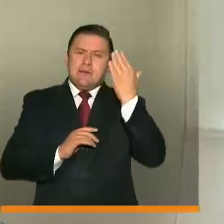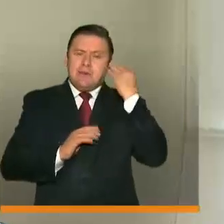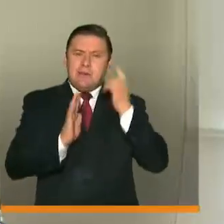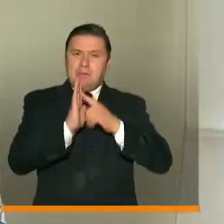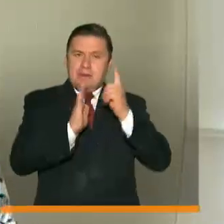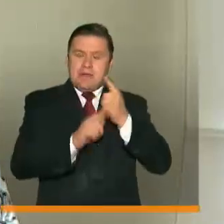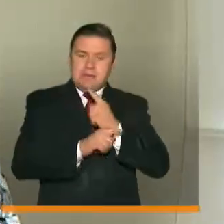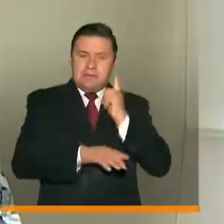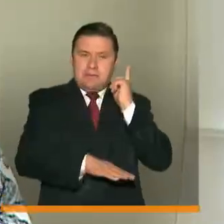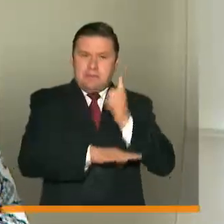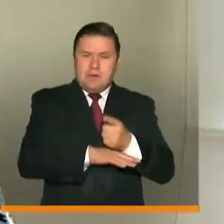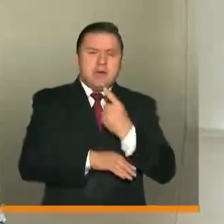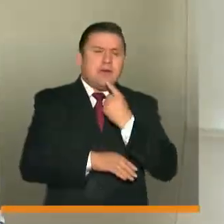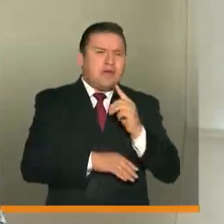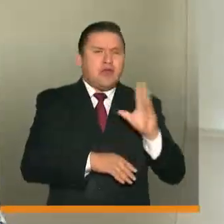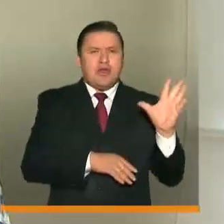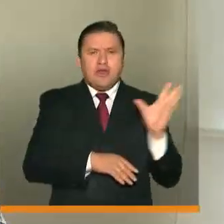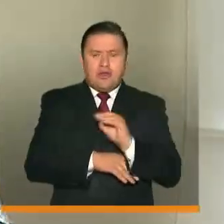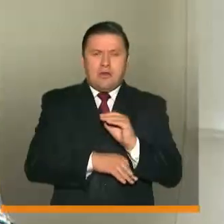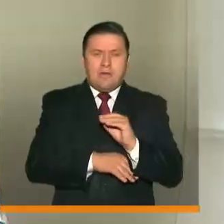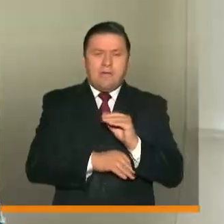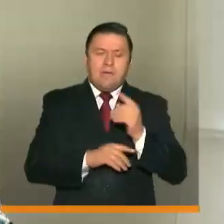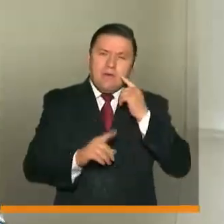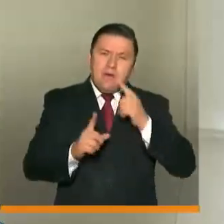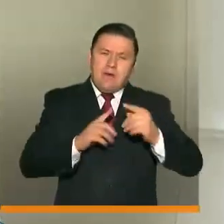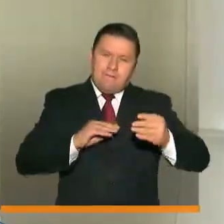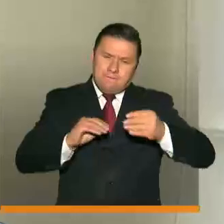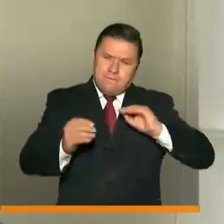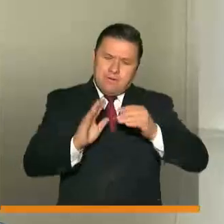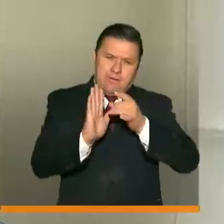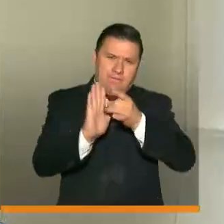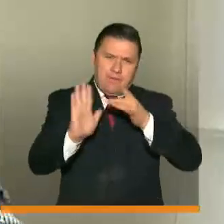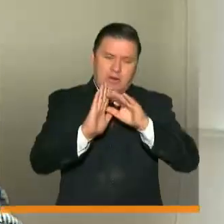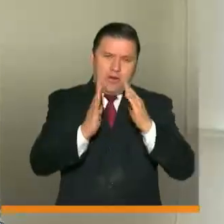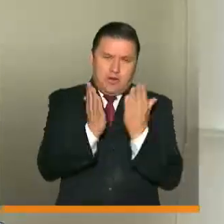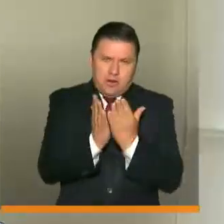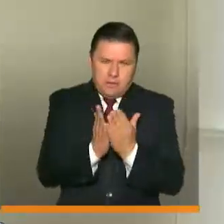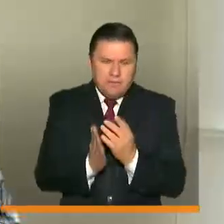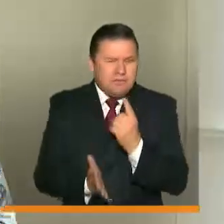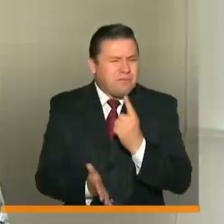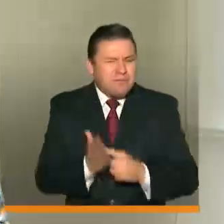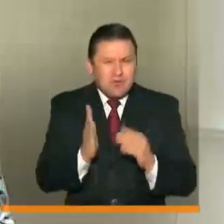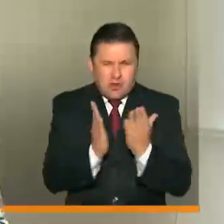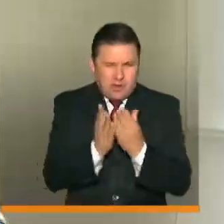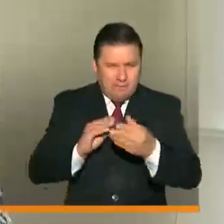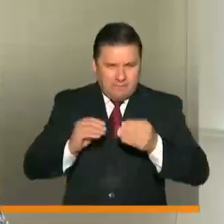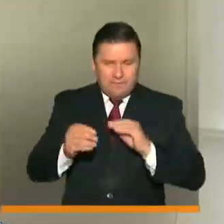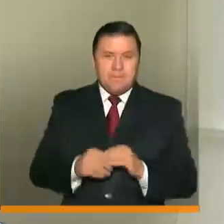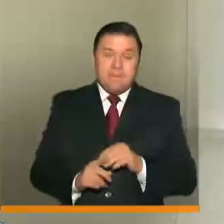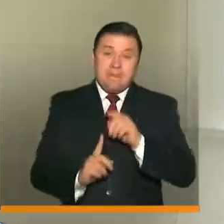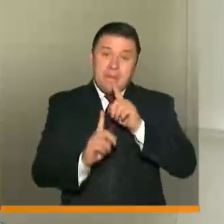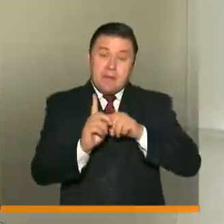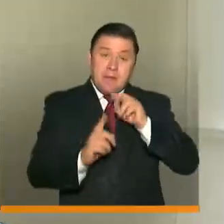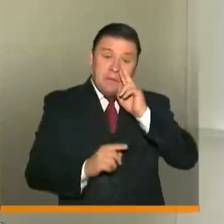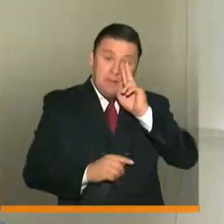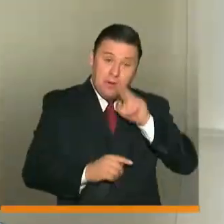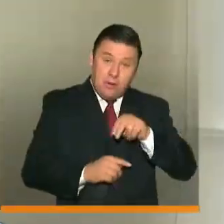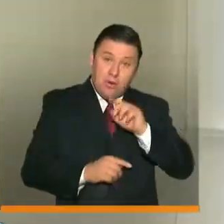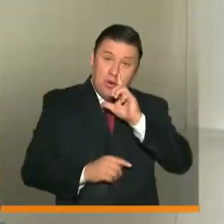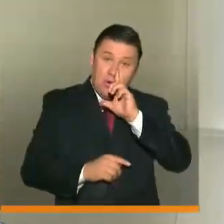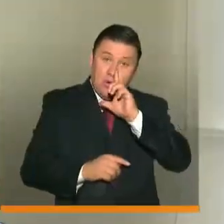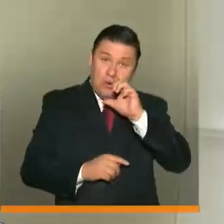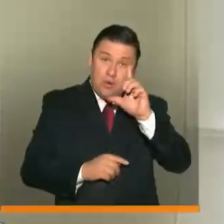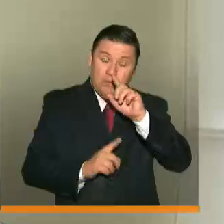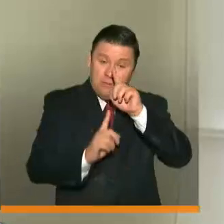semana anterior, nos da todo el marco para la flexibilidad en el calendario escolar. ¿Y esto a qué se refiere? Que los meses de junio y los meses de